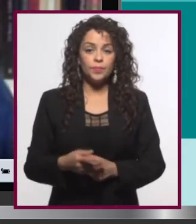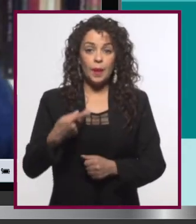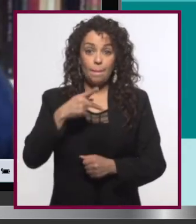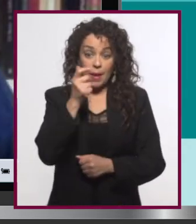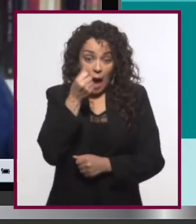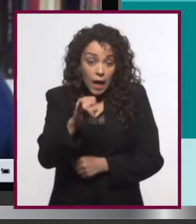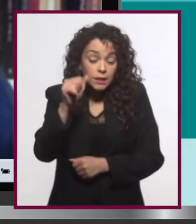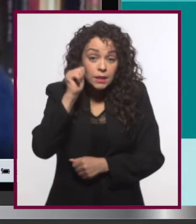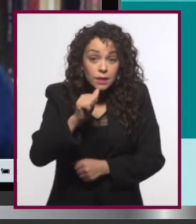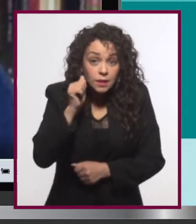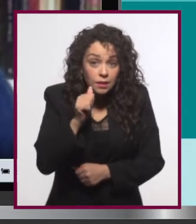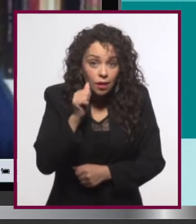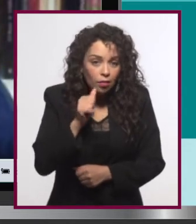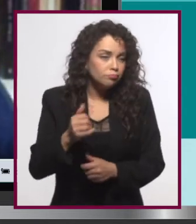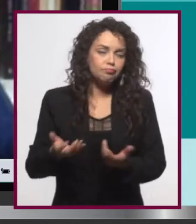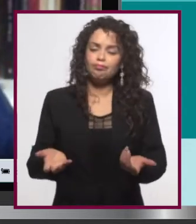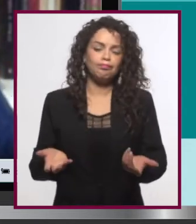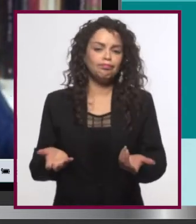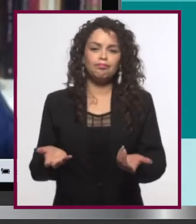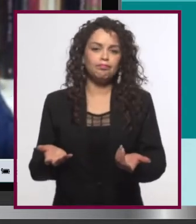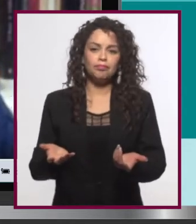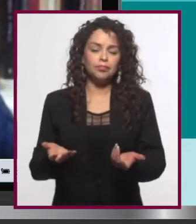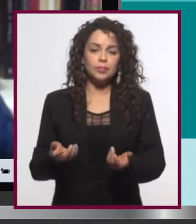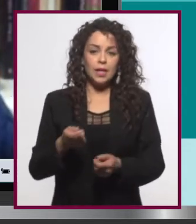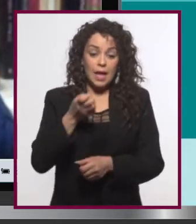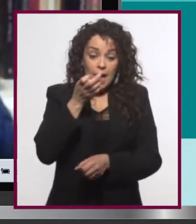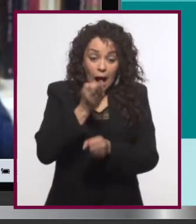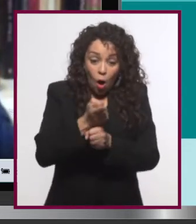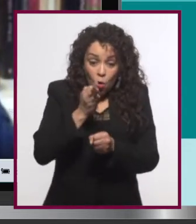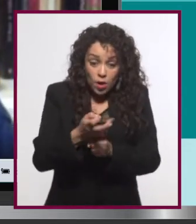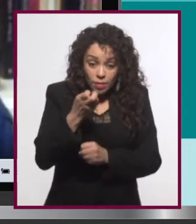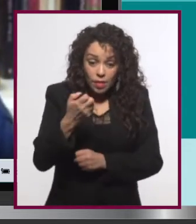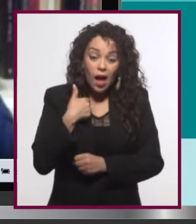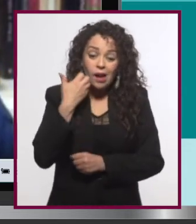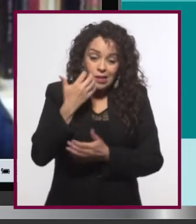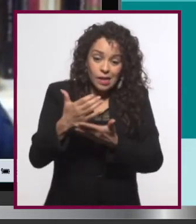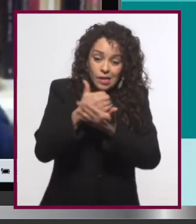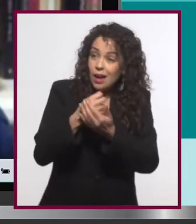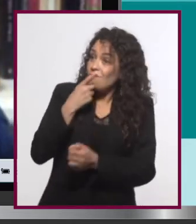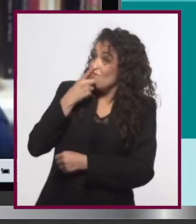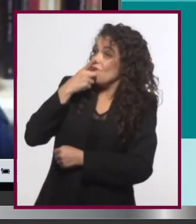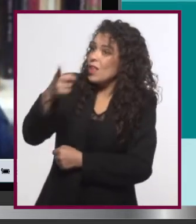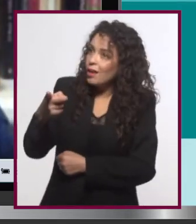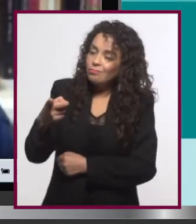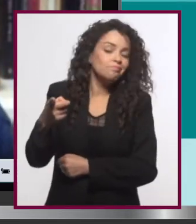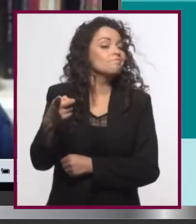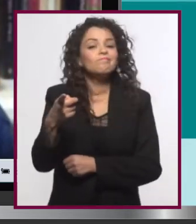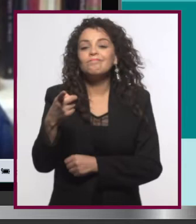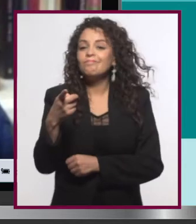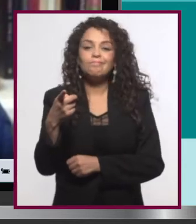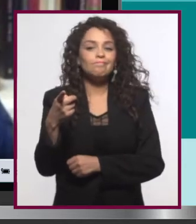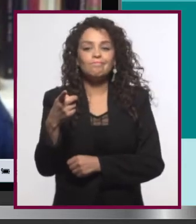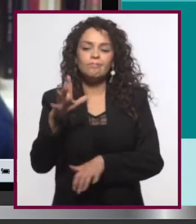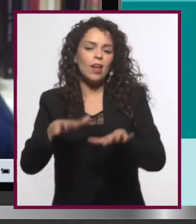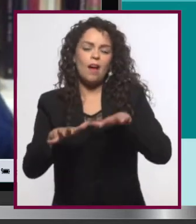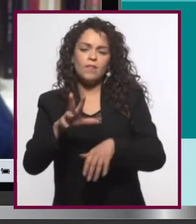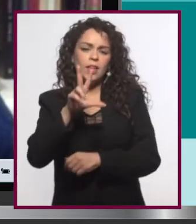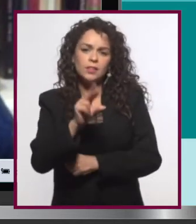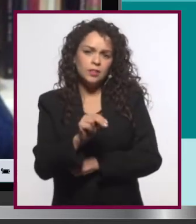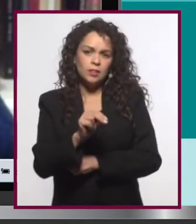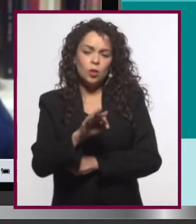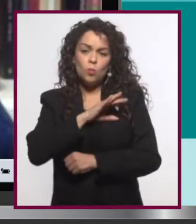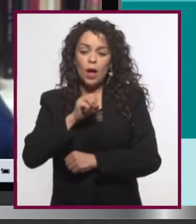Pero quizá no siempre estemos en la situación o en el momento de querer decirlo, ¿no? Quizá en